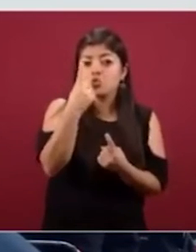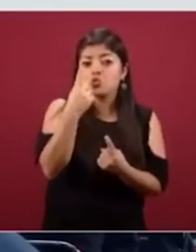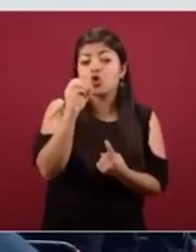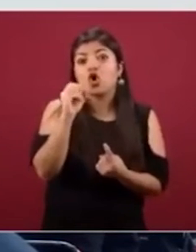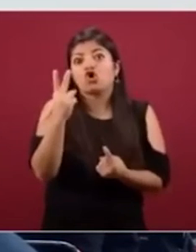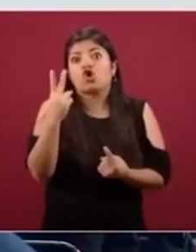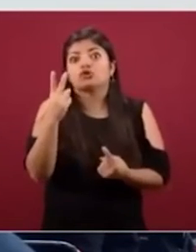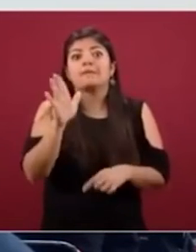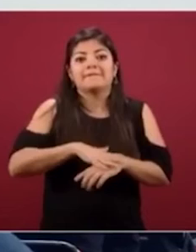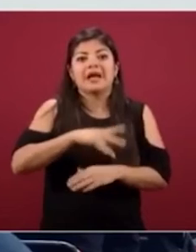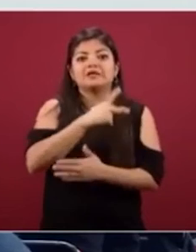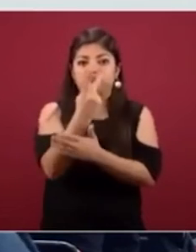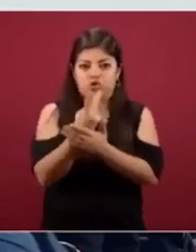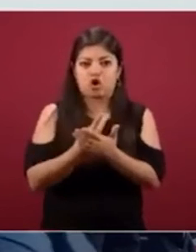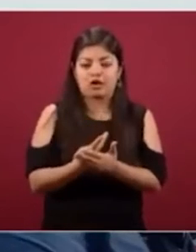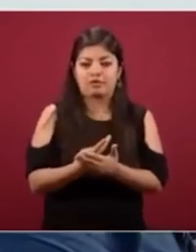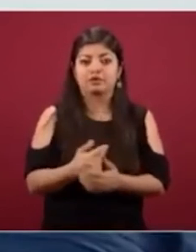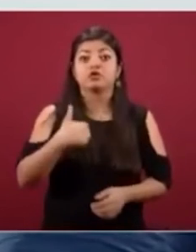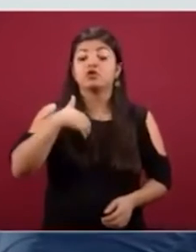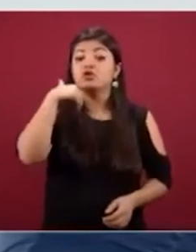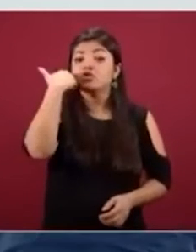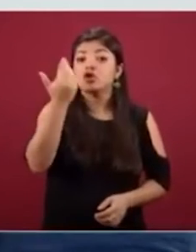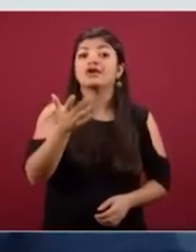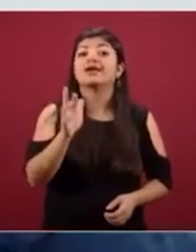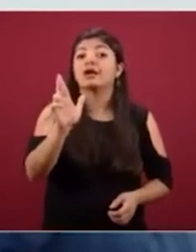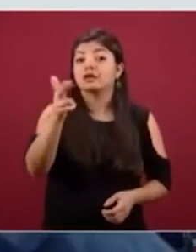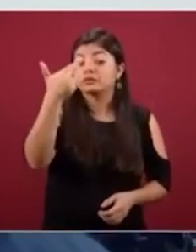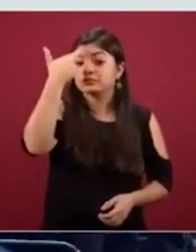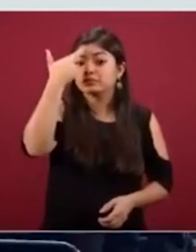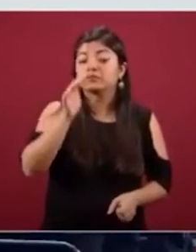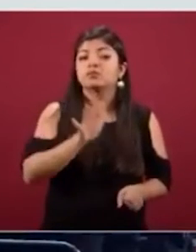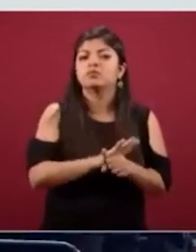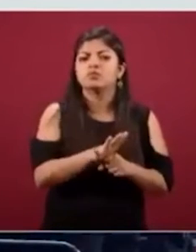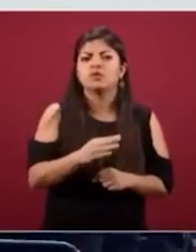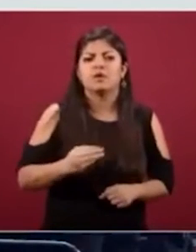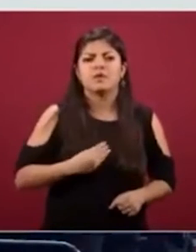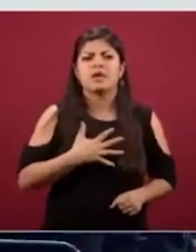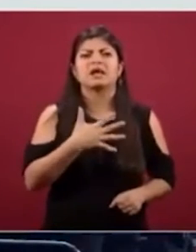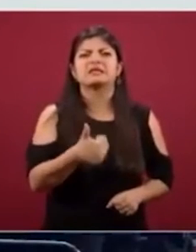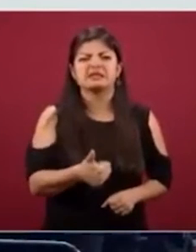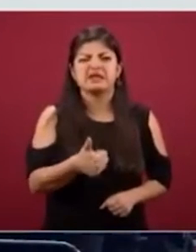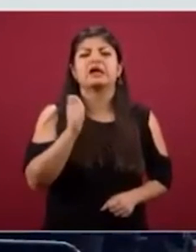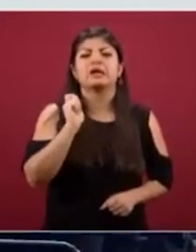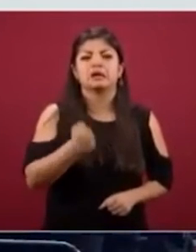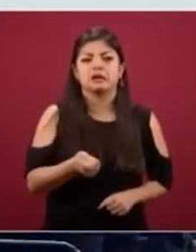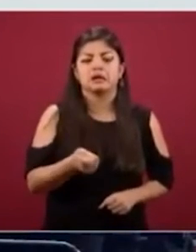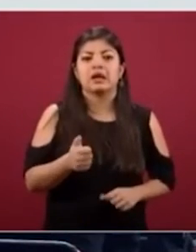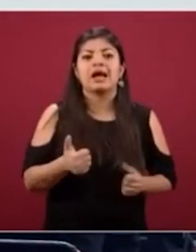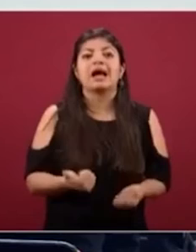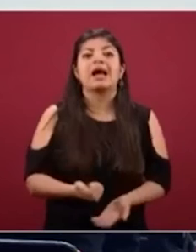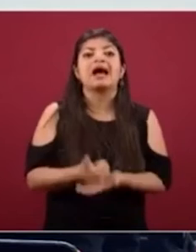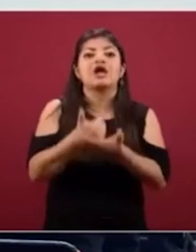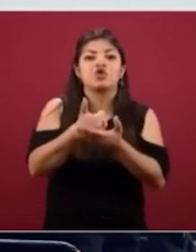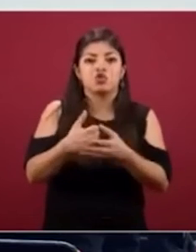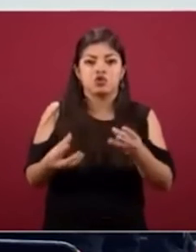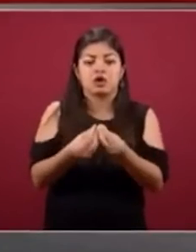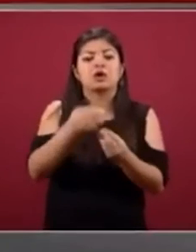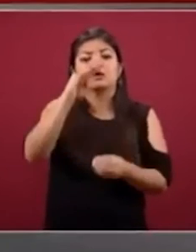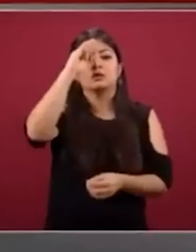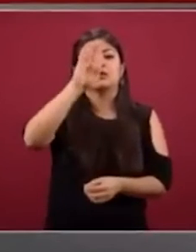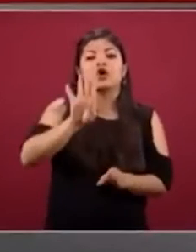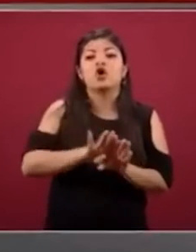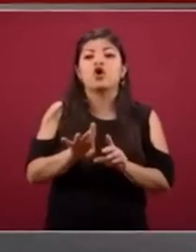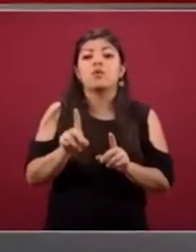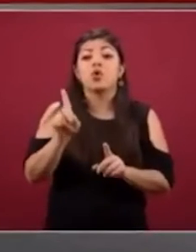este sentido, recordarles que los programas integrales de bienestar son complementarios, no se excluyen.